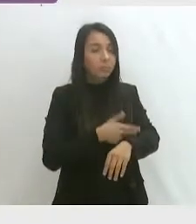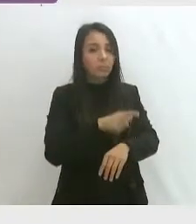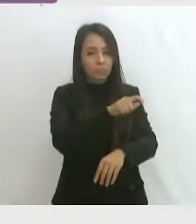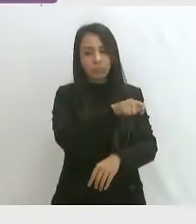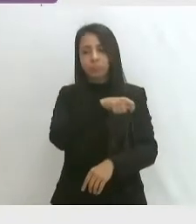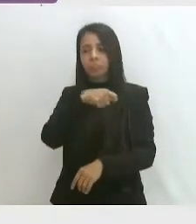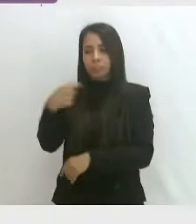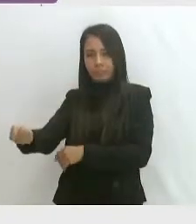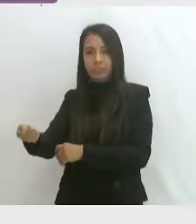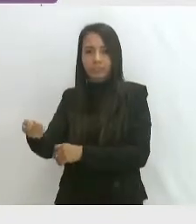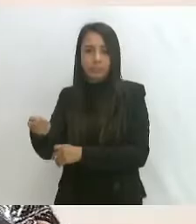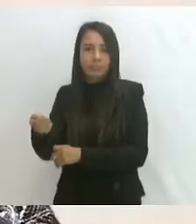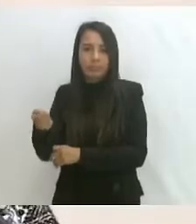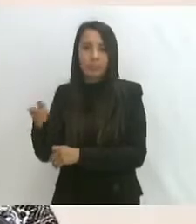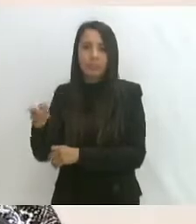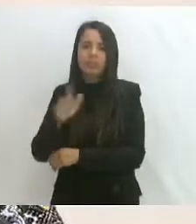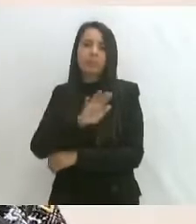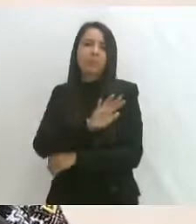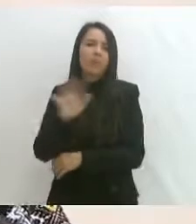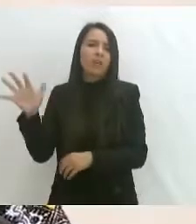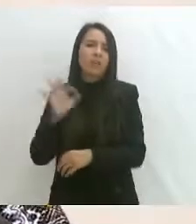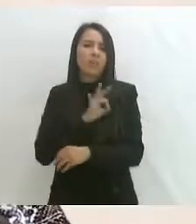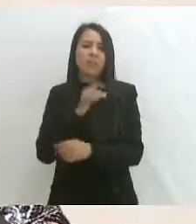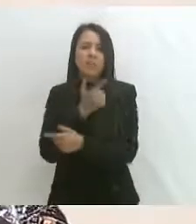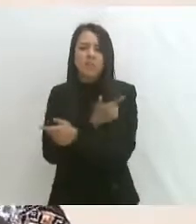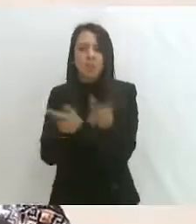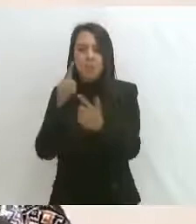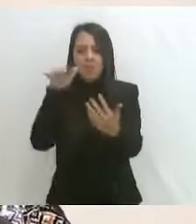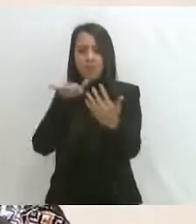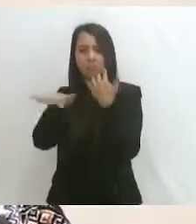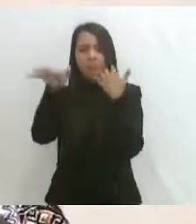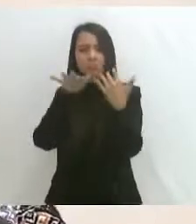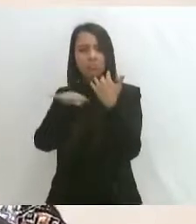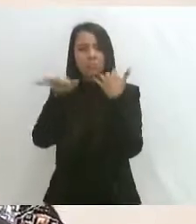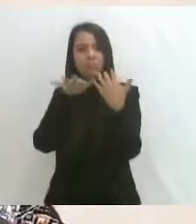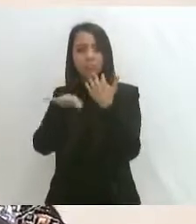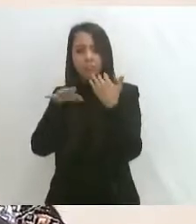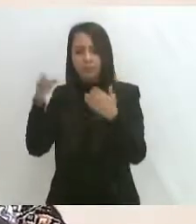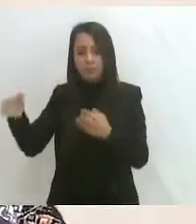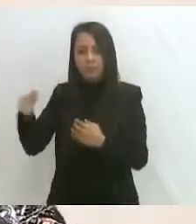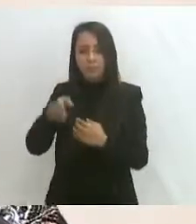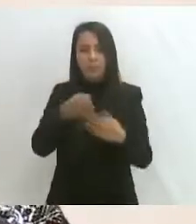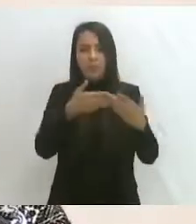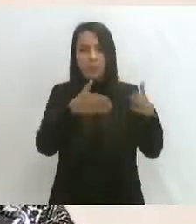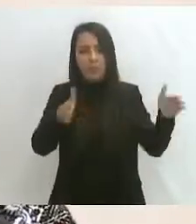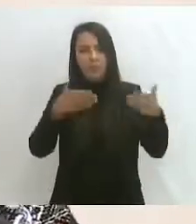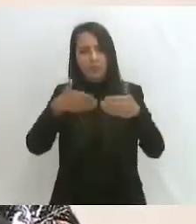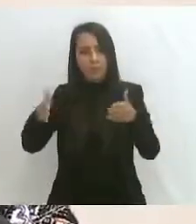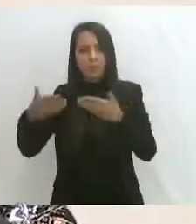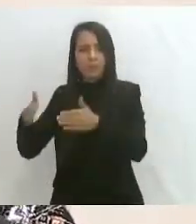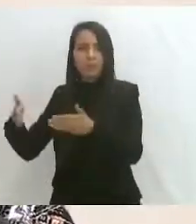y ellos podrán pasar por cualquiera de los carriles que ya estarían habilitados.